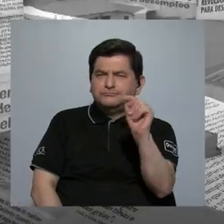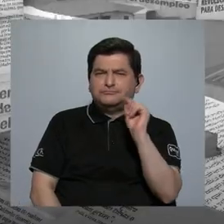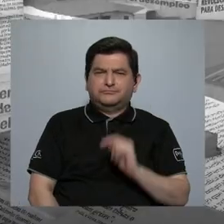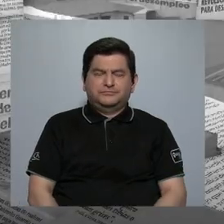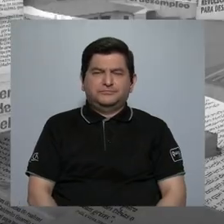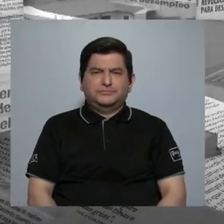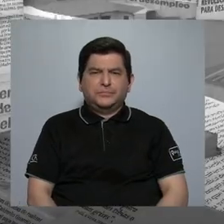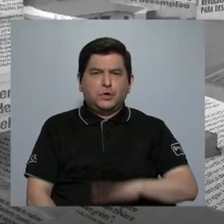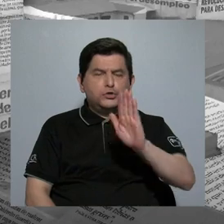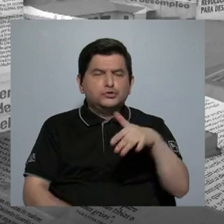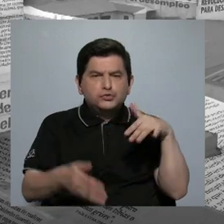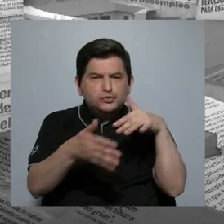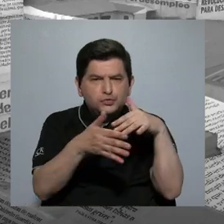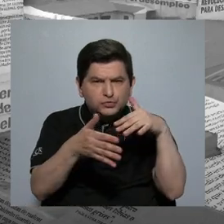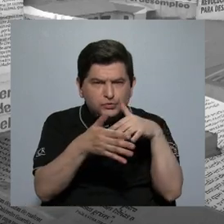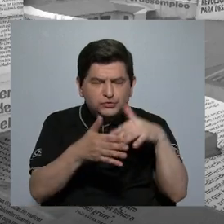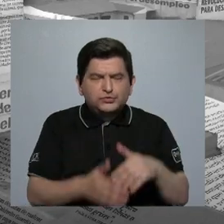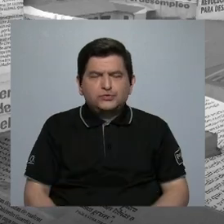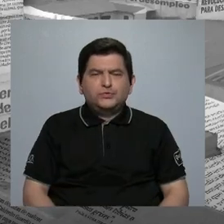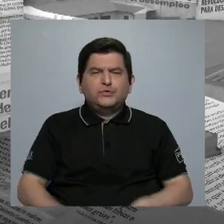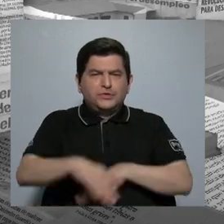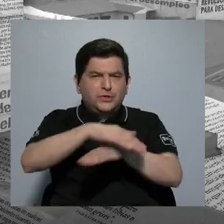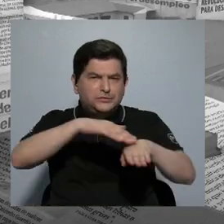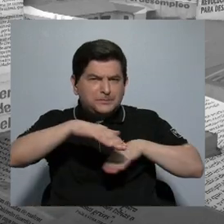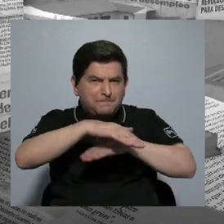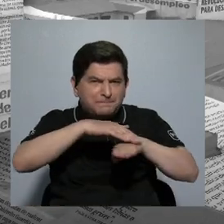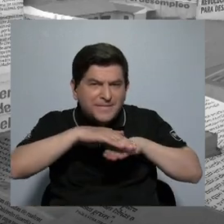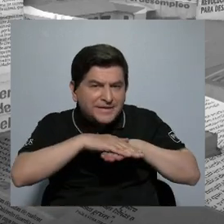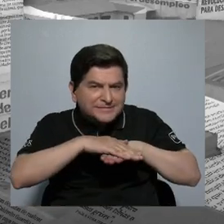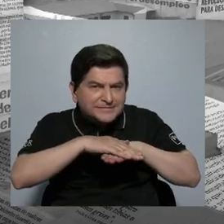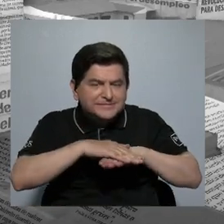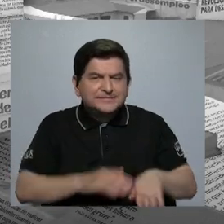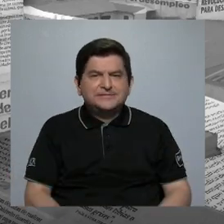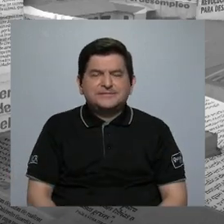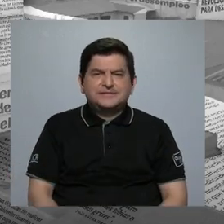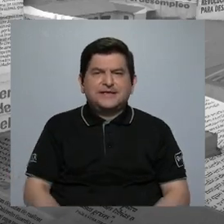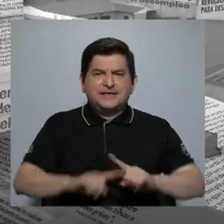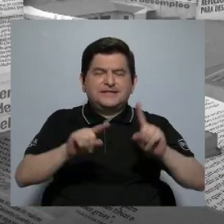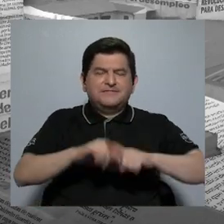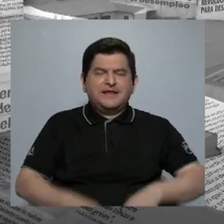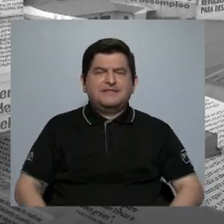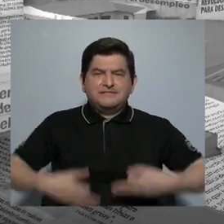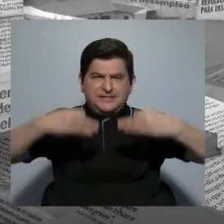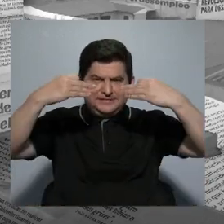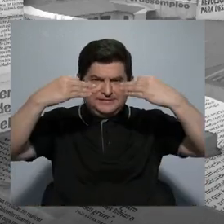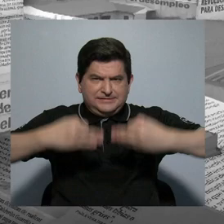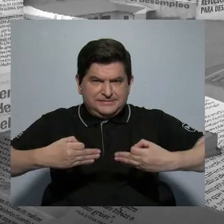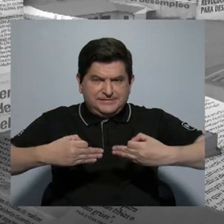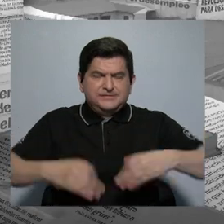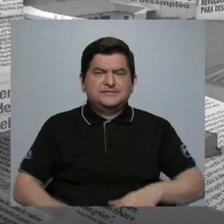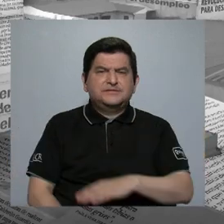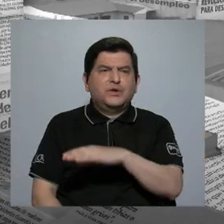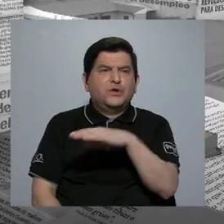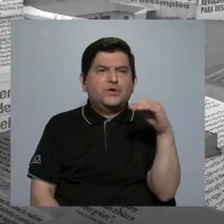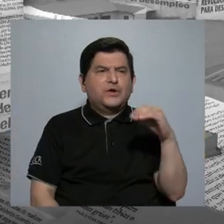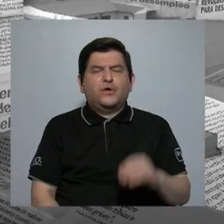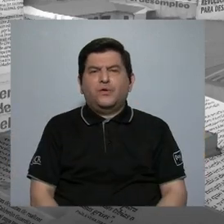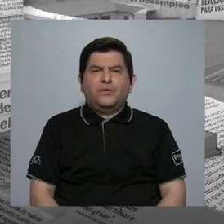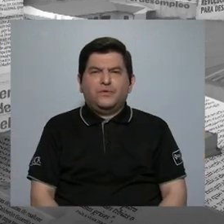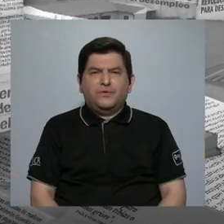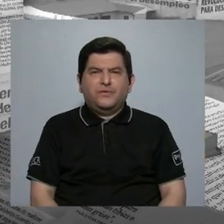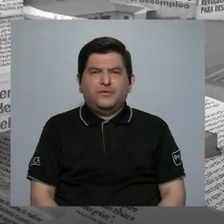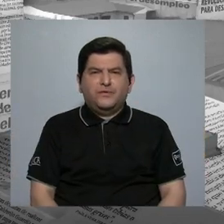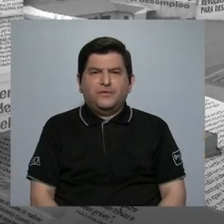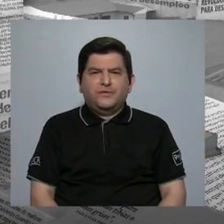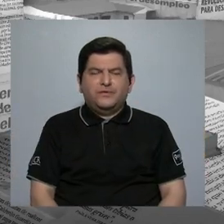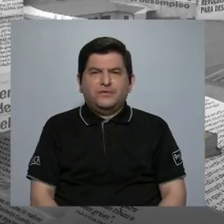ustedes han basado su estudio, según lo que pude leer, en directrices o líneas